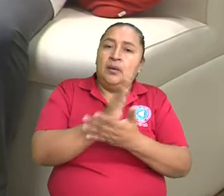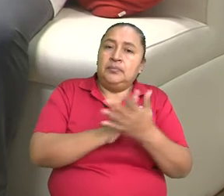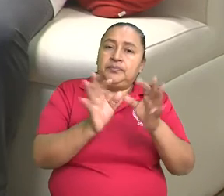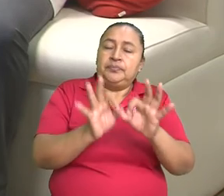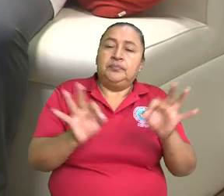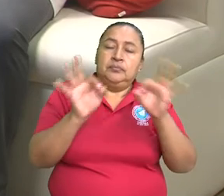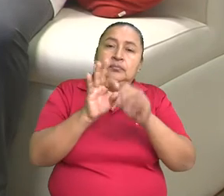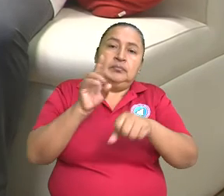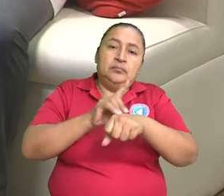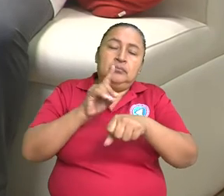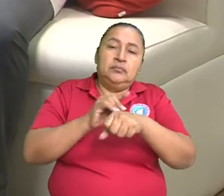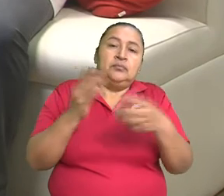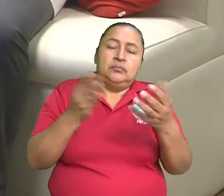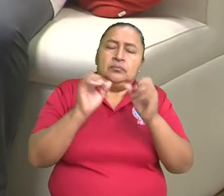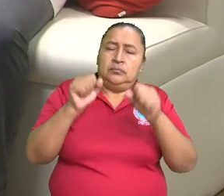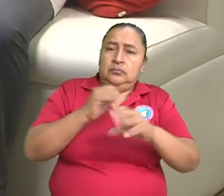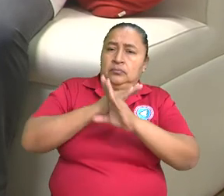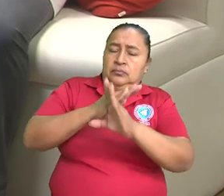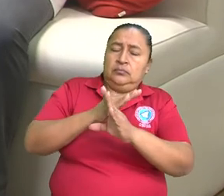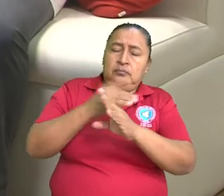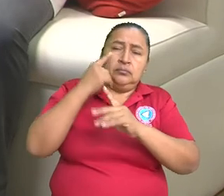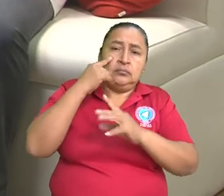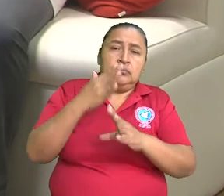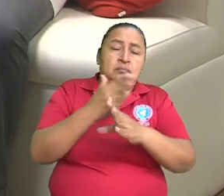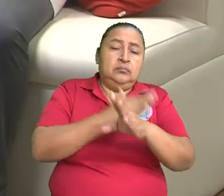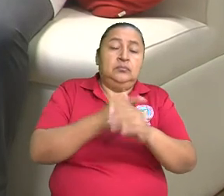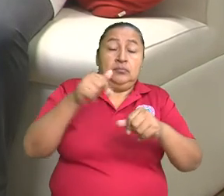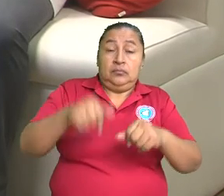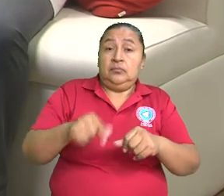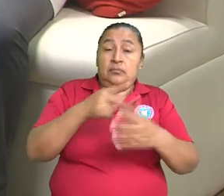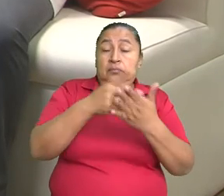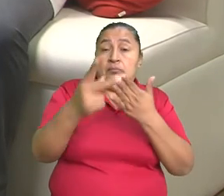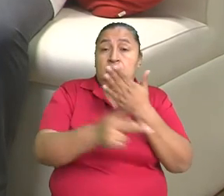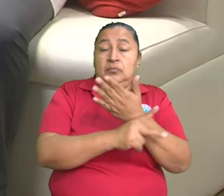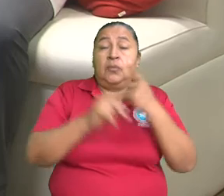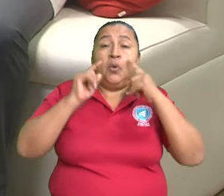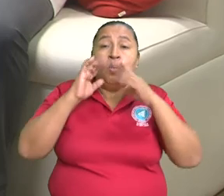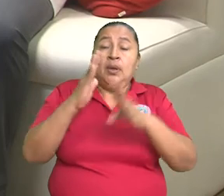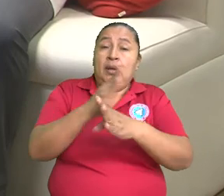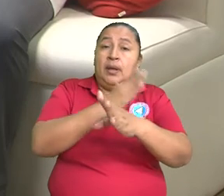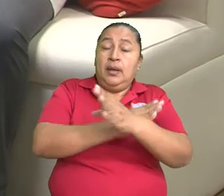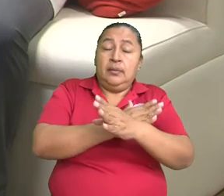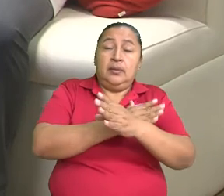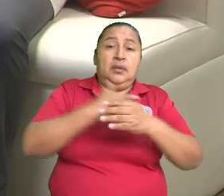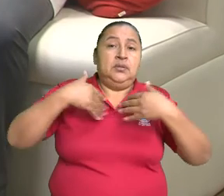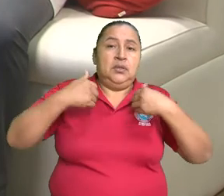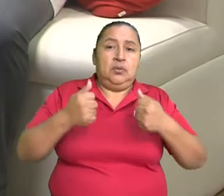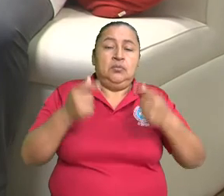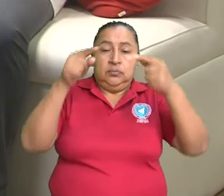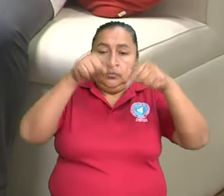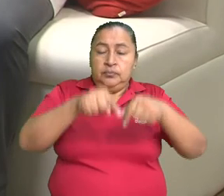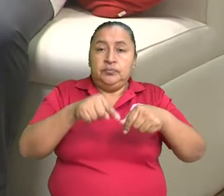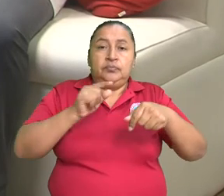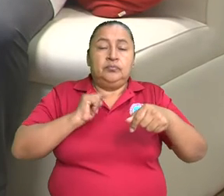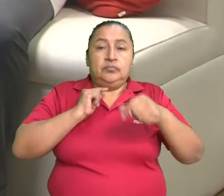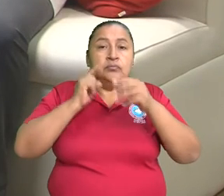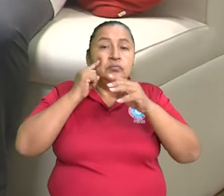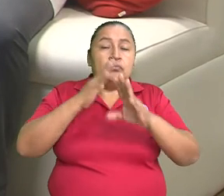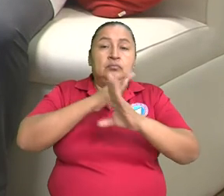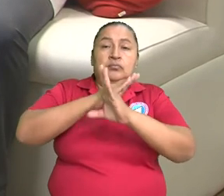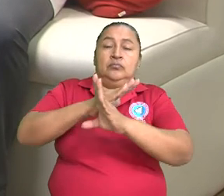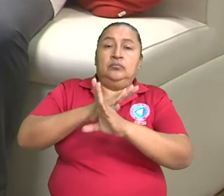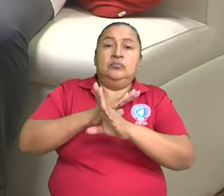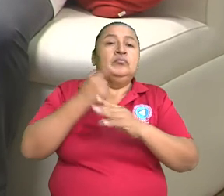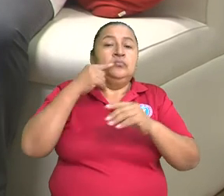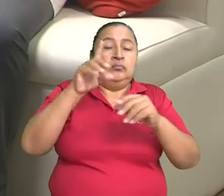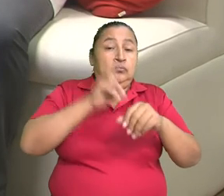doctor, también, ¿cómo se puede prevenir? Este programa se llama Prevenir de Salud. Estamos enfocados en la prevención de las